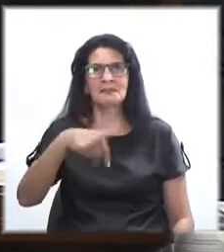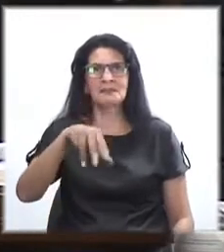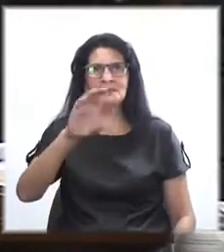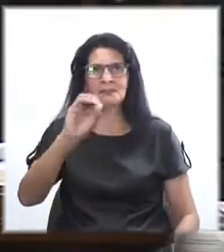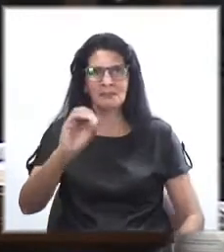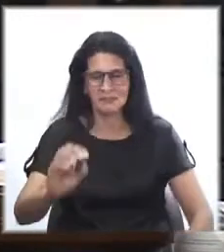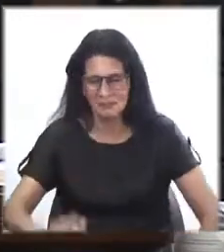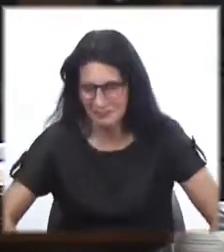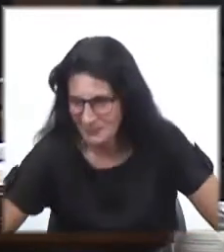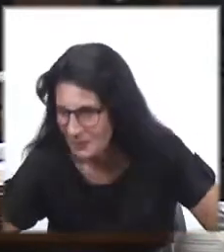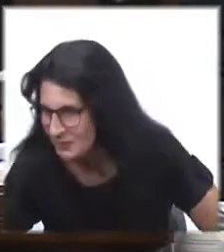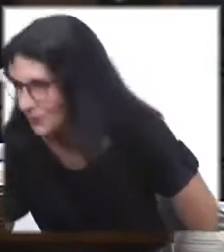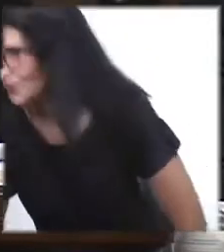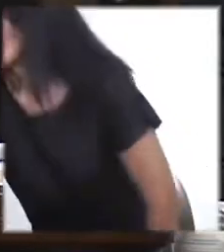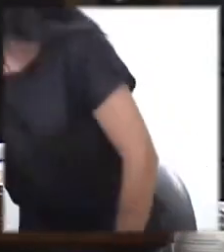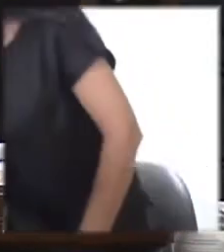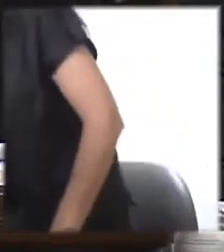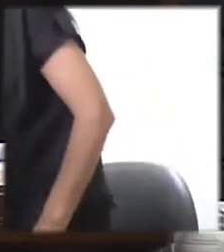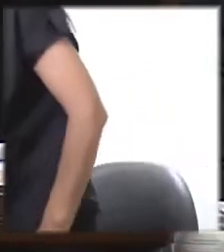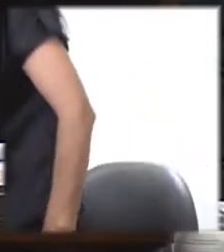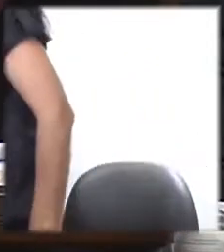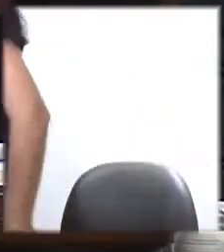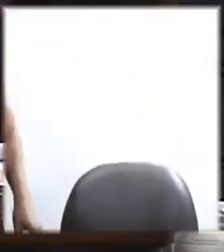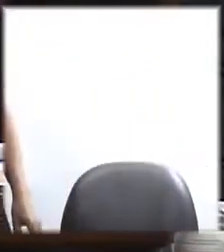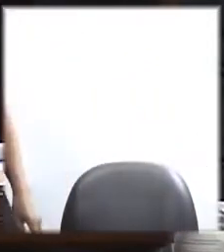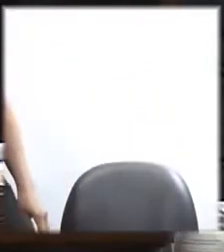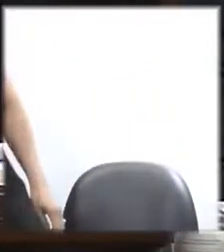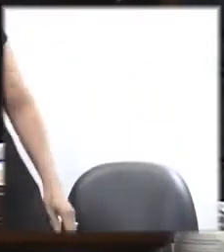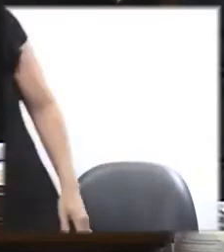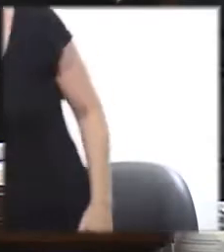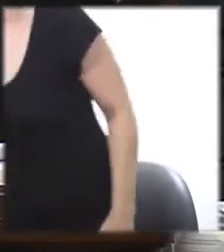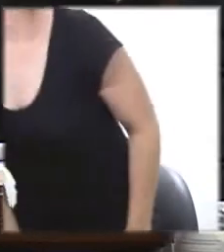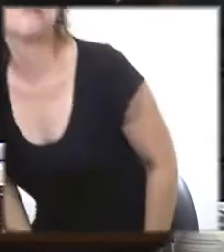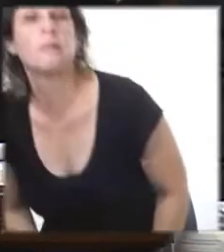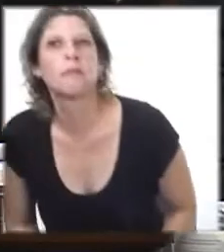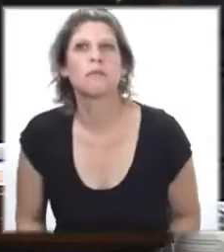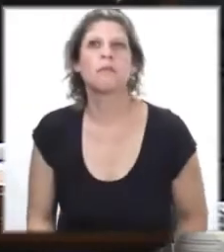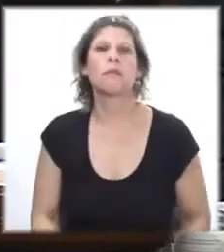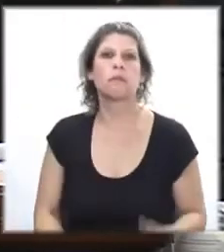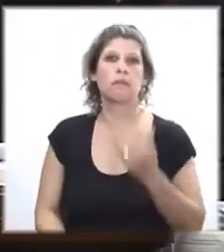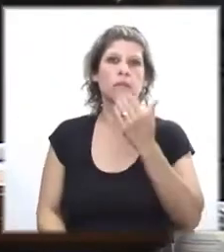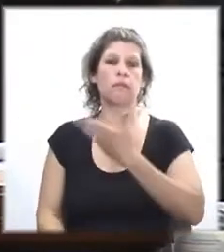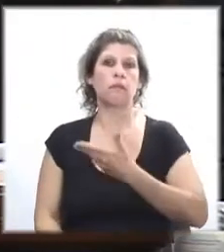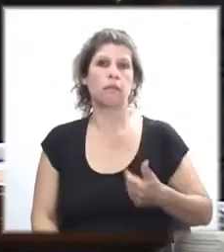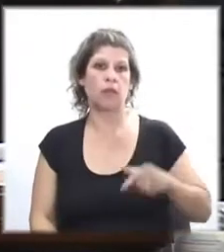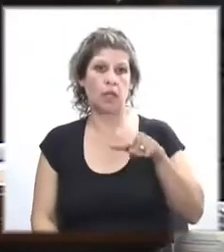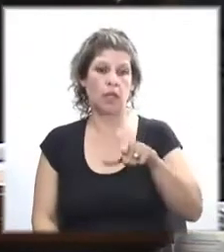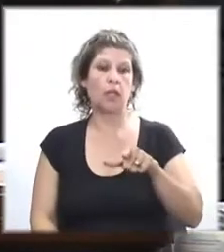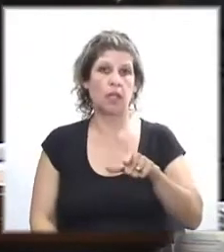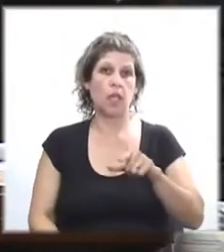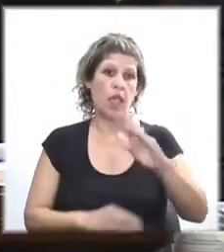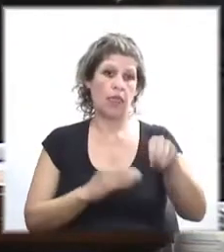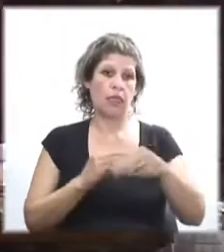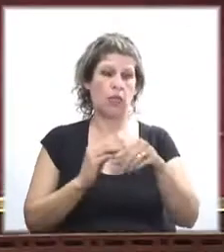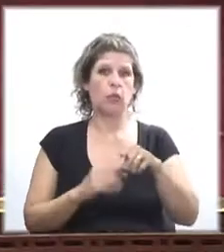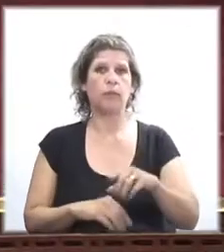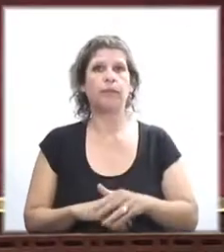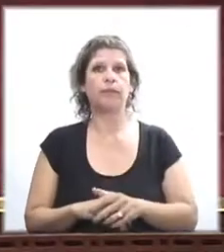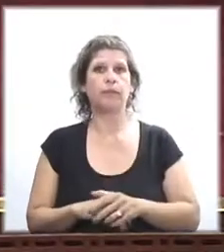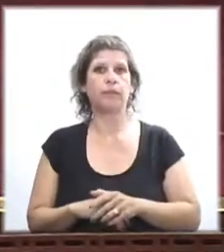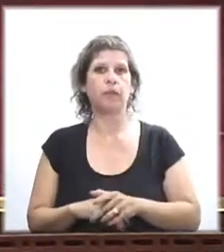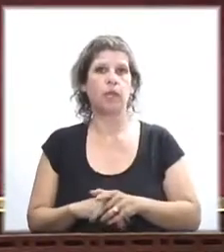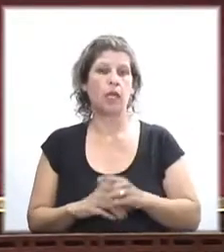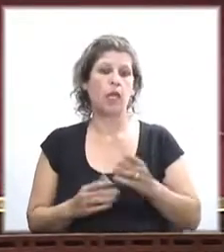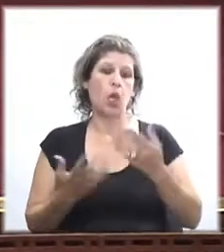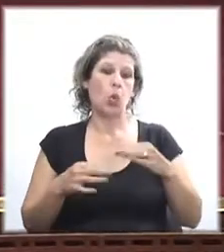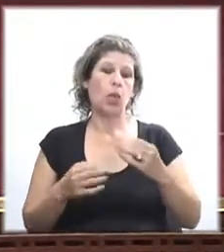Muchas gracias, Presidente. Bueno, este sustitutivo, este aditivo, lo que habla